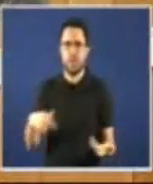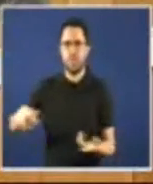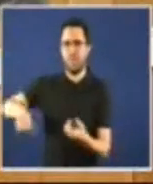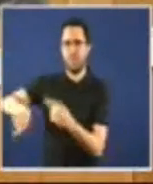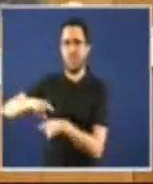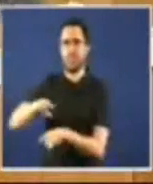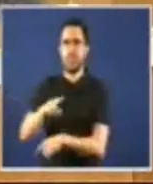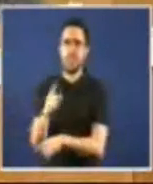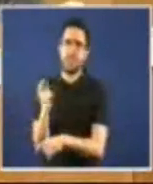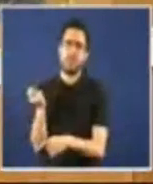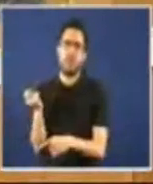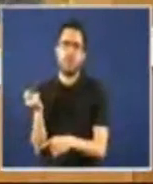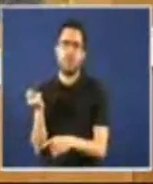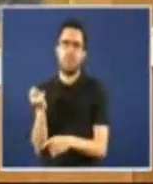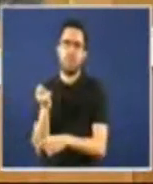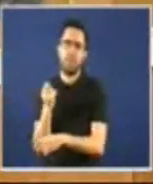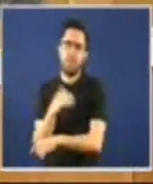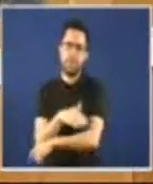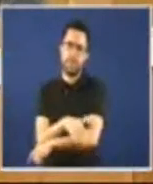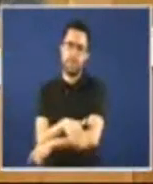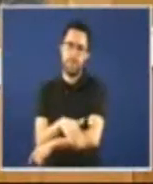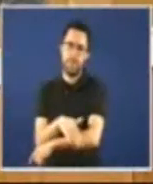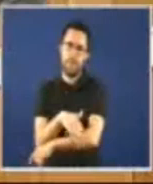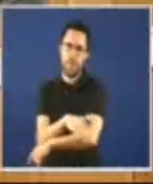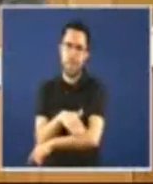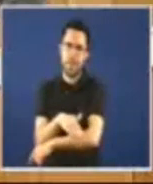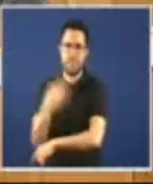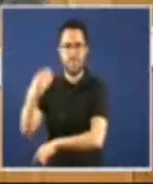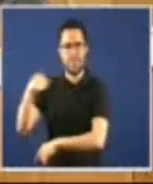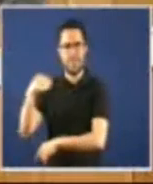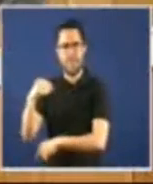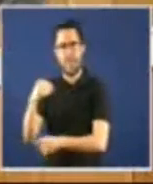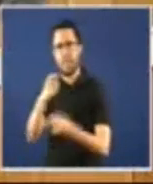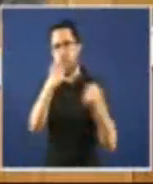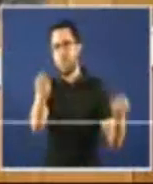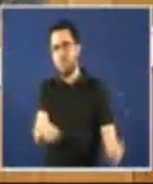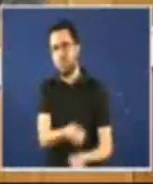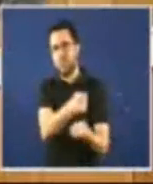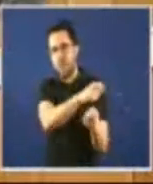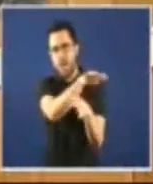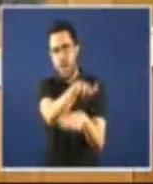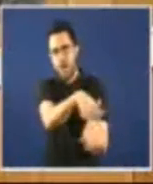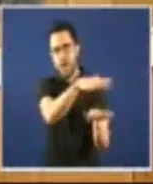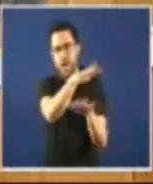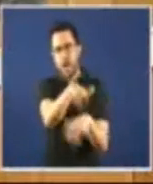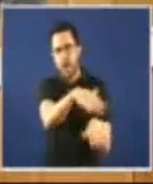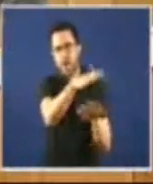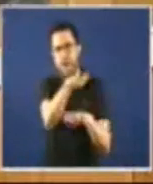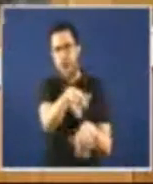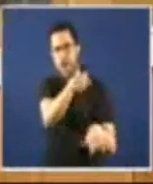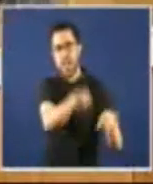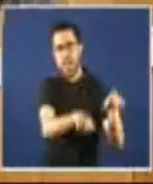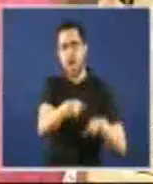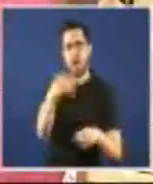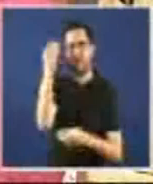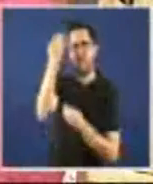narcopresidencia en o sentido da propaganda non outro que están repetindo constantemente a xente pode pensar que quen ten